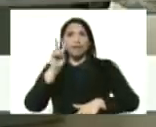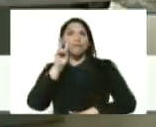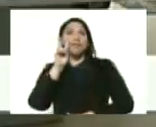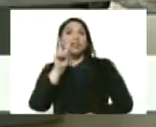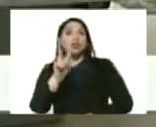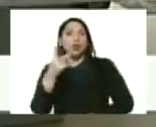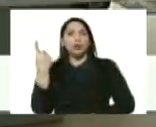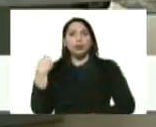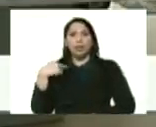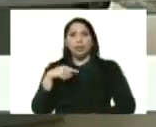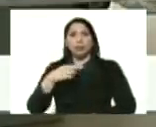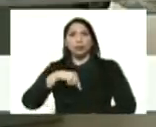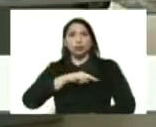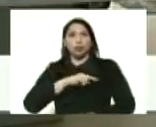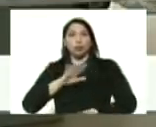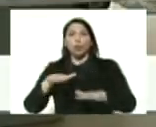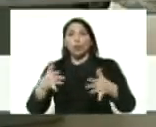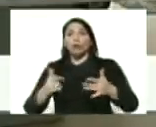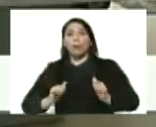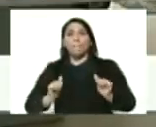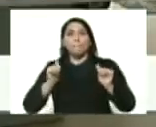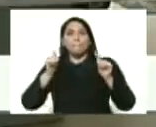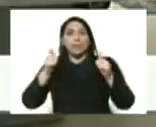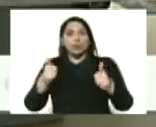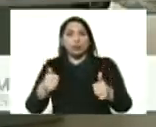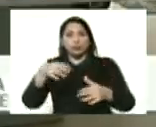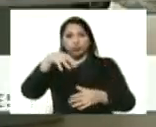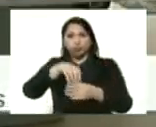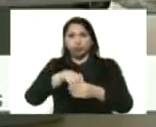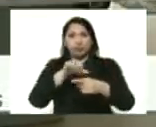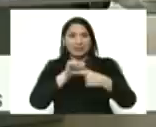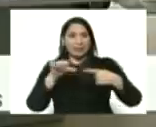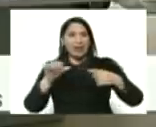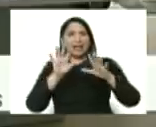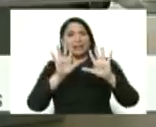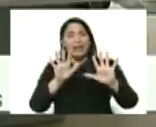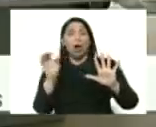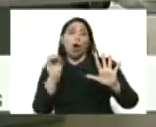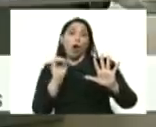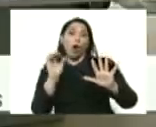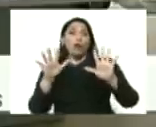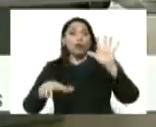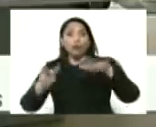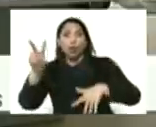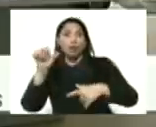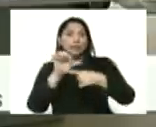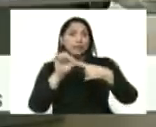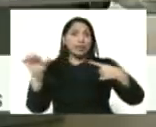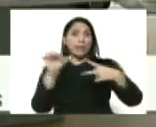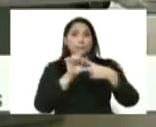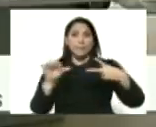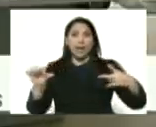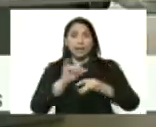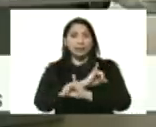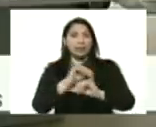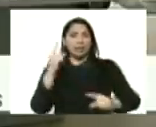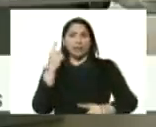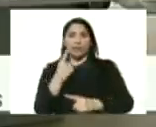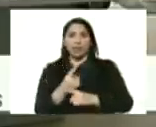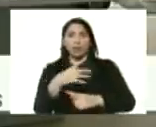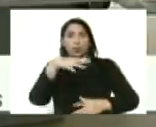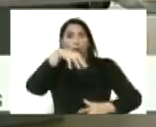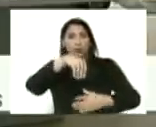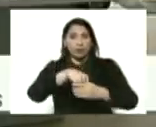que teníamos desde que empezamos, en la semana 10, en la semana 12, ya deberíamos con una